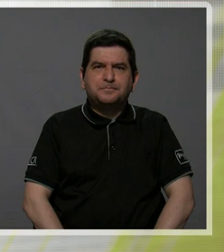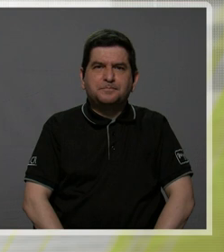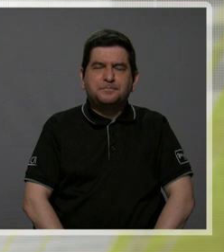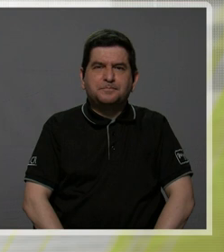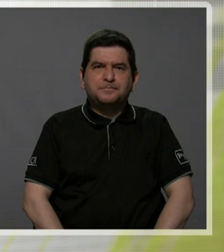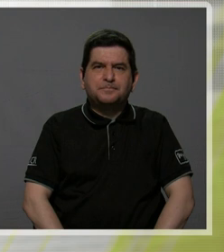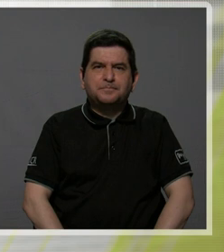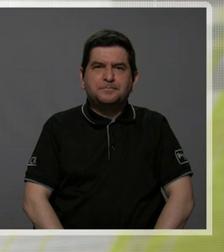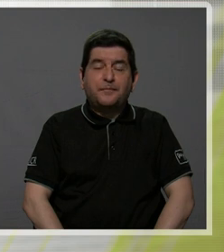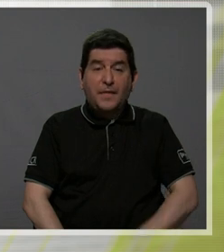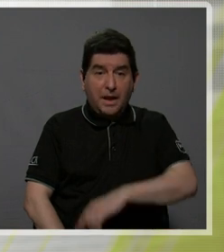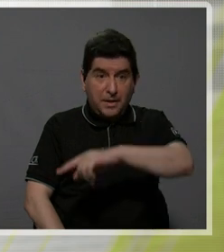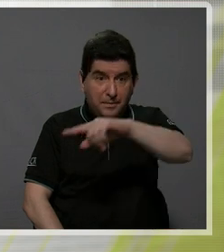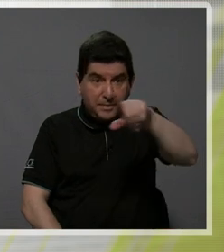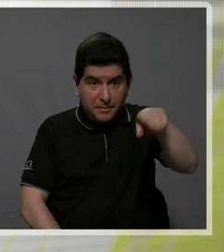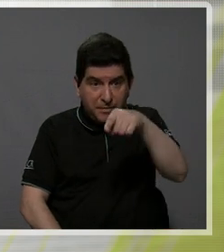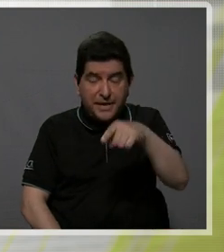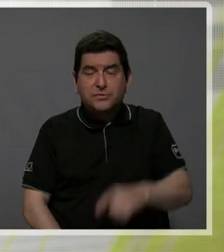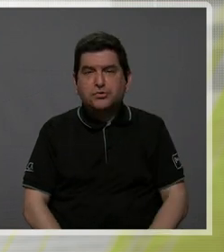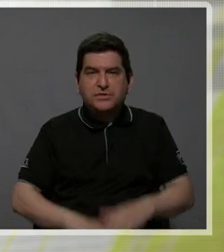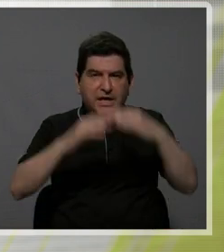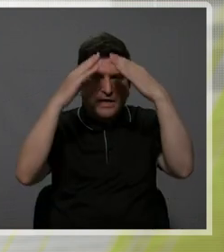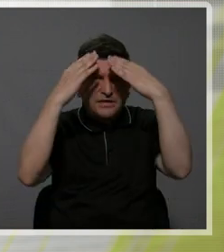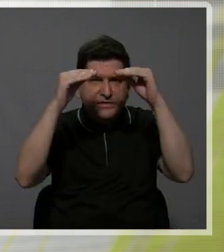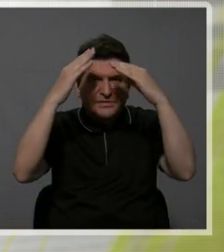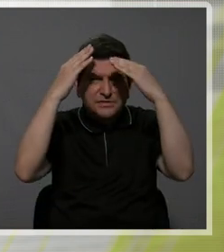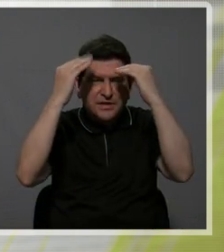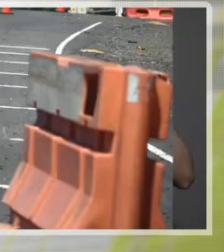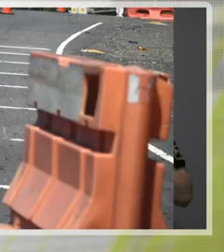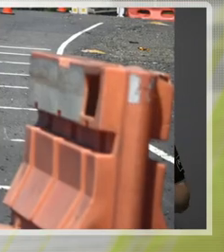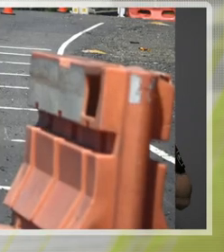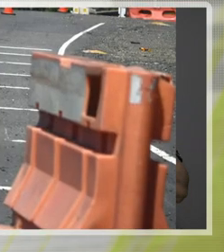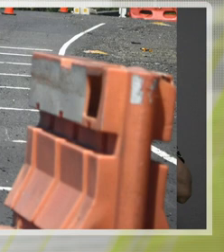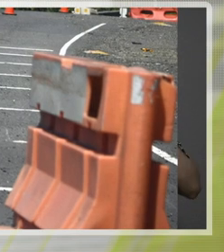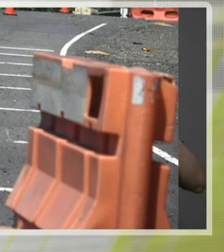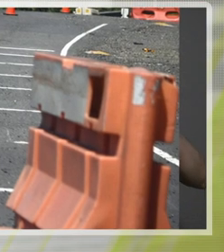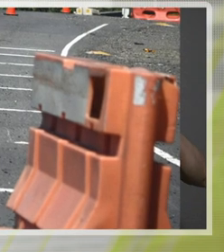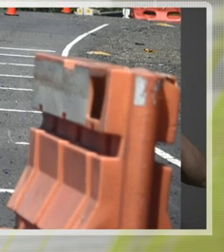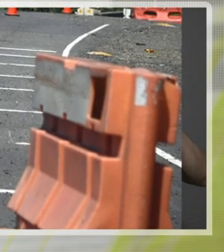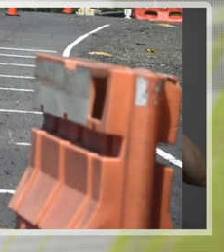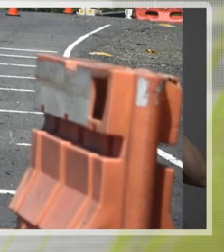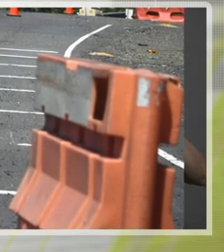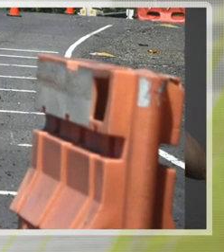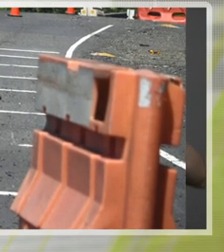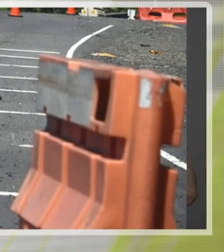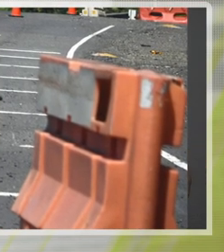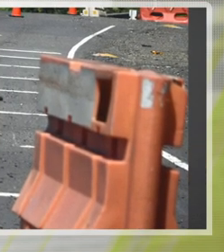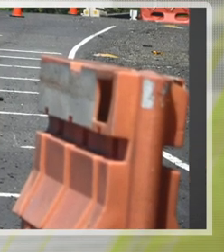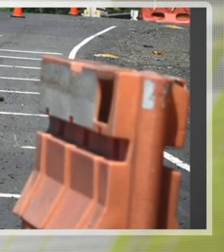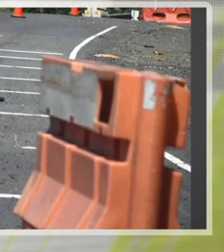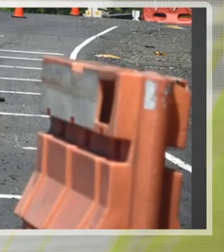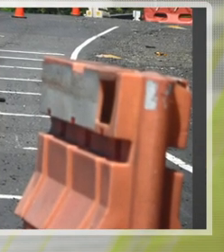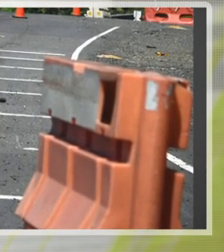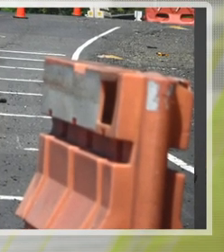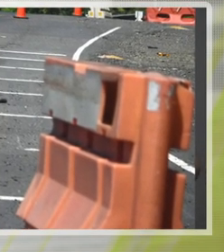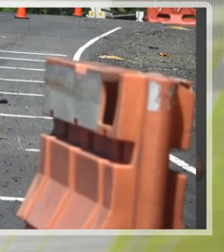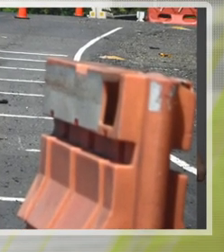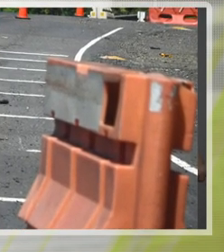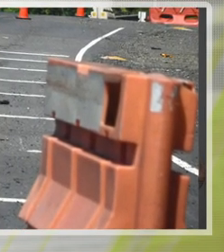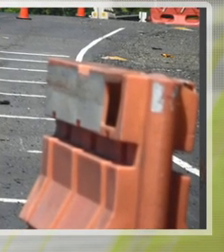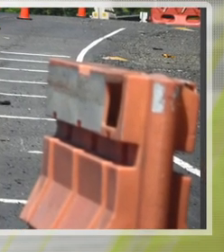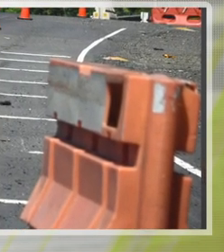es para ustedes trasladar toda esta información a Conavi, está siendo aceptada, se está